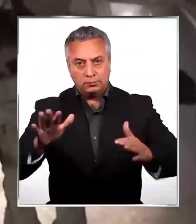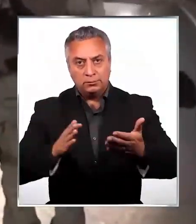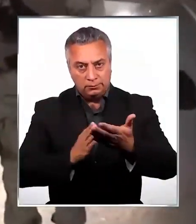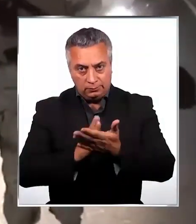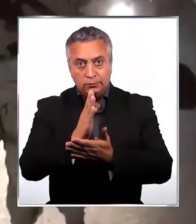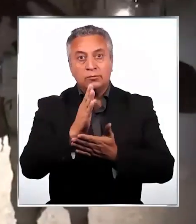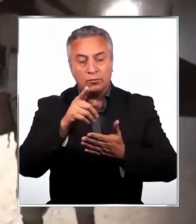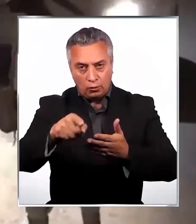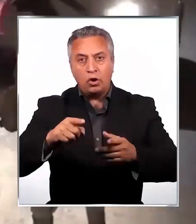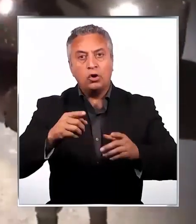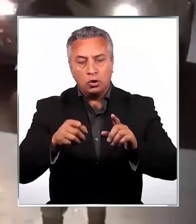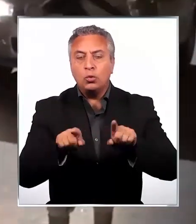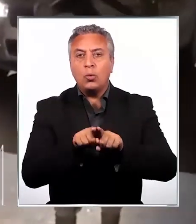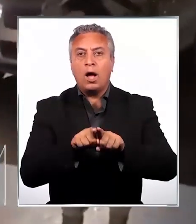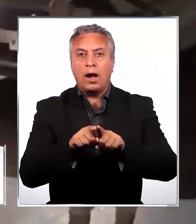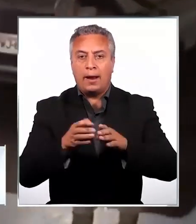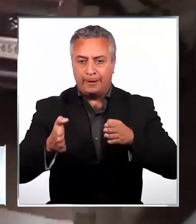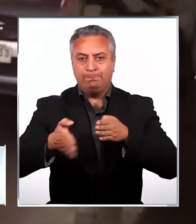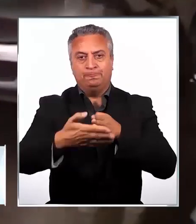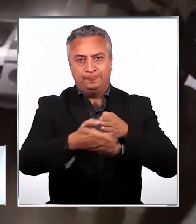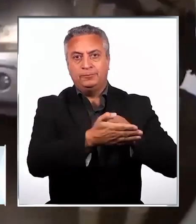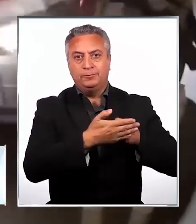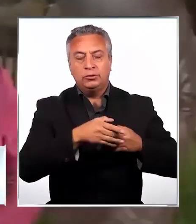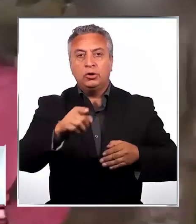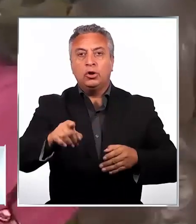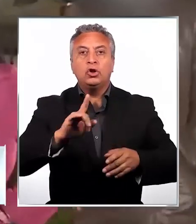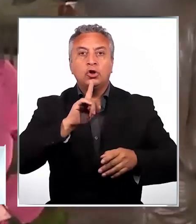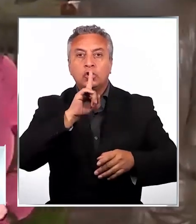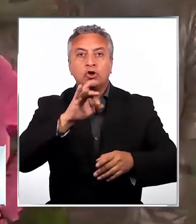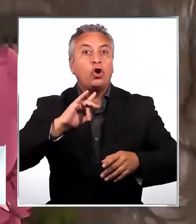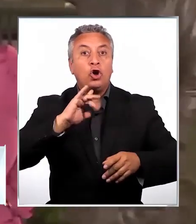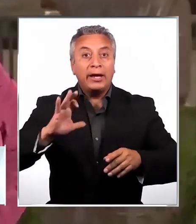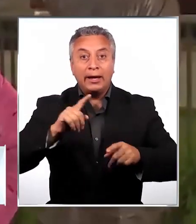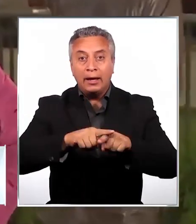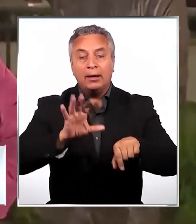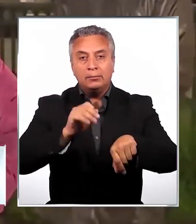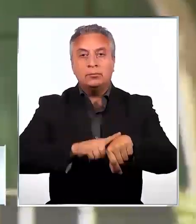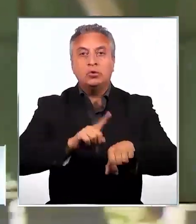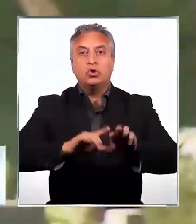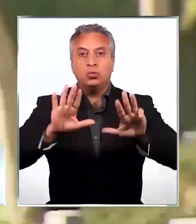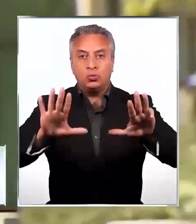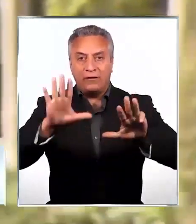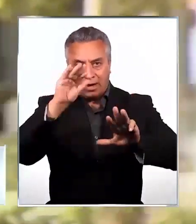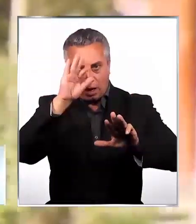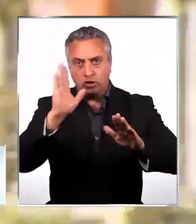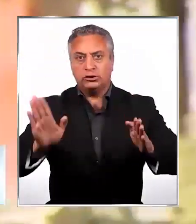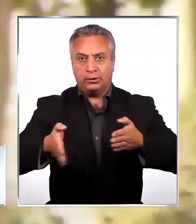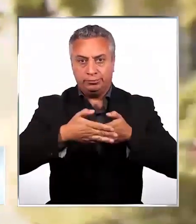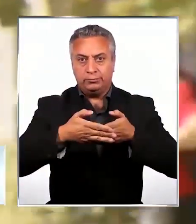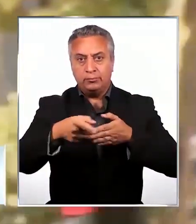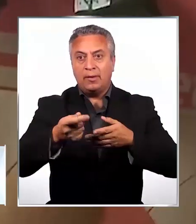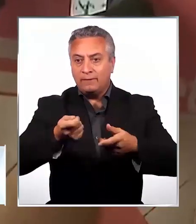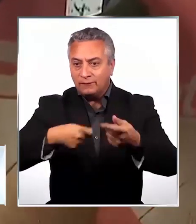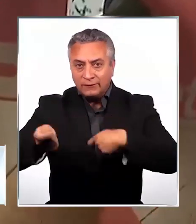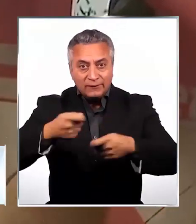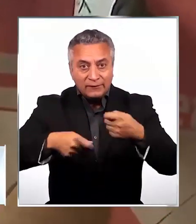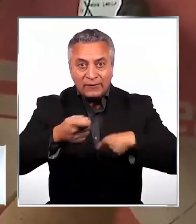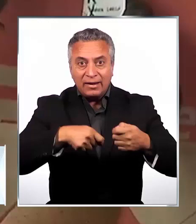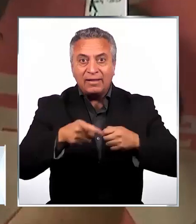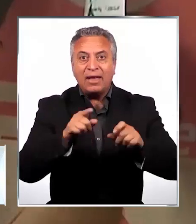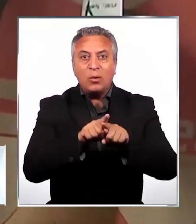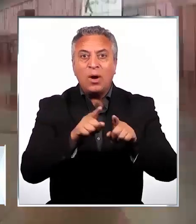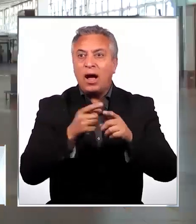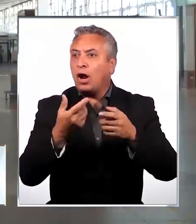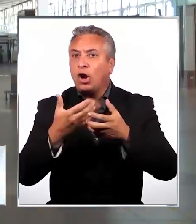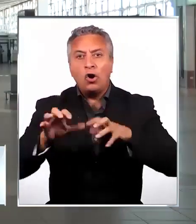Comenzaron a regir las nuevas restricciones. El toque de queda parte a las 9 de la noche. Ya no hay venta con delivery de bienes no